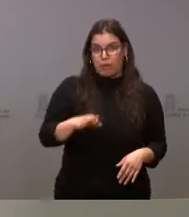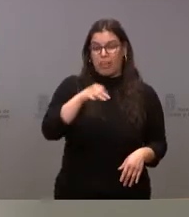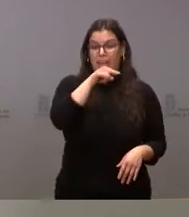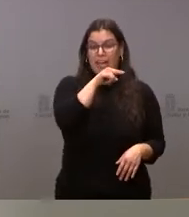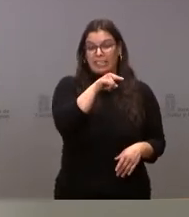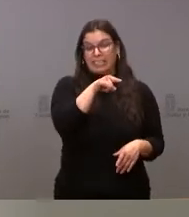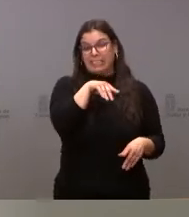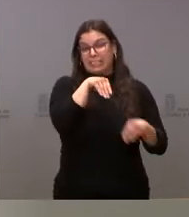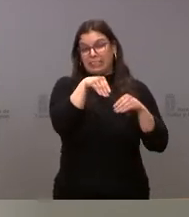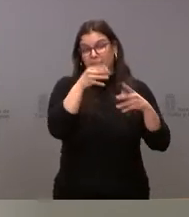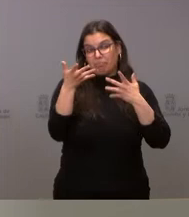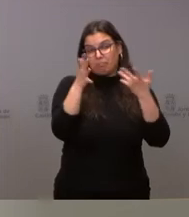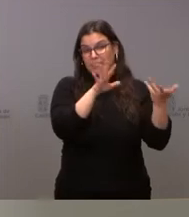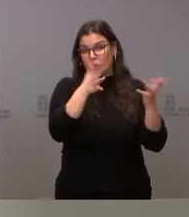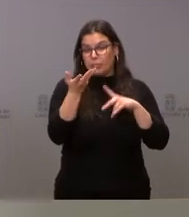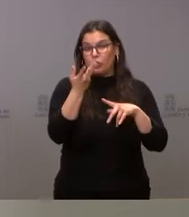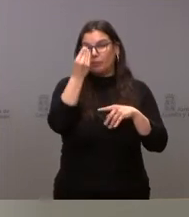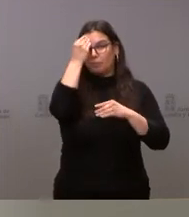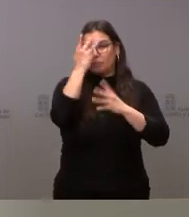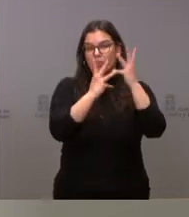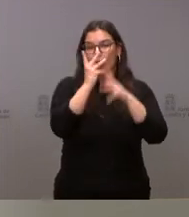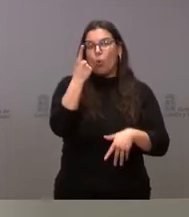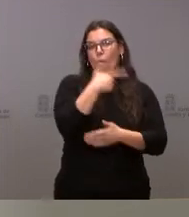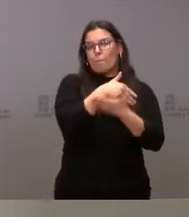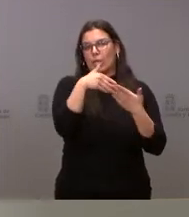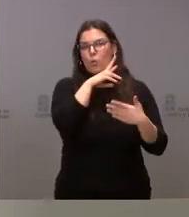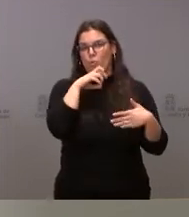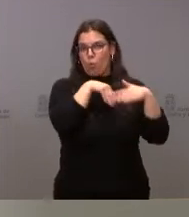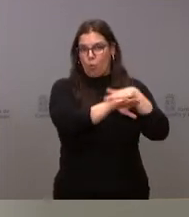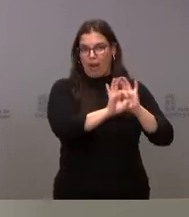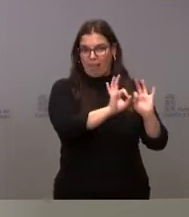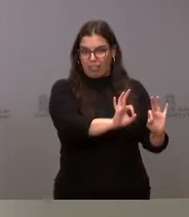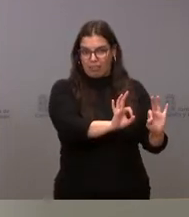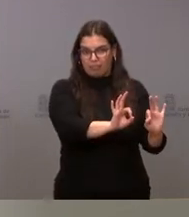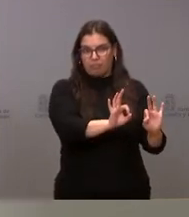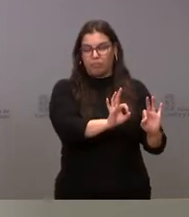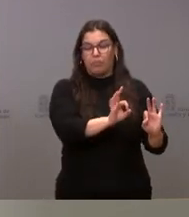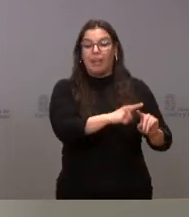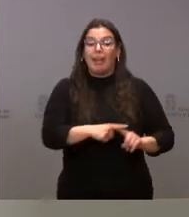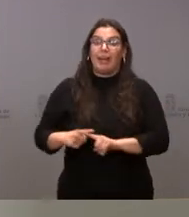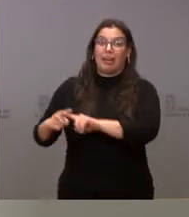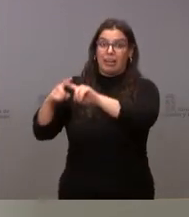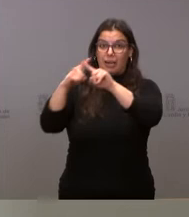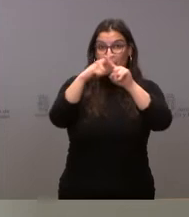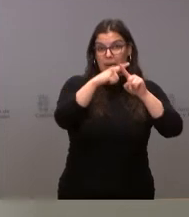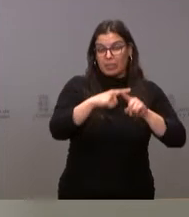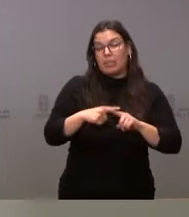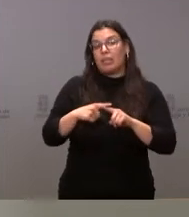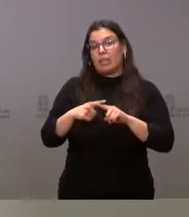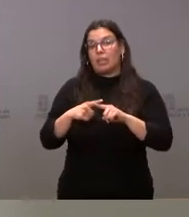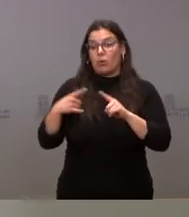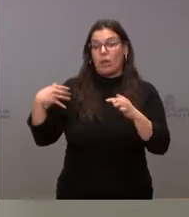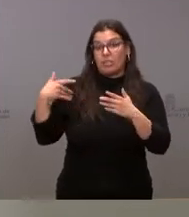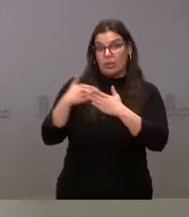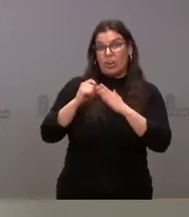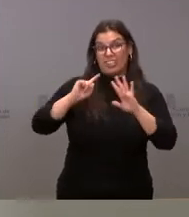como mejor cifra en un millón de test de antígenos. Hemos hecho un reparto y un consumo relevante a lo largo de esta